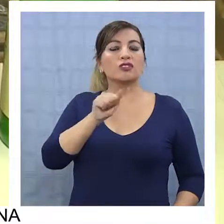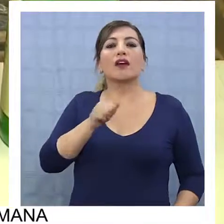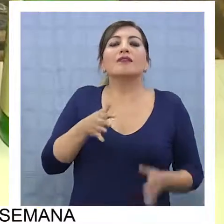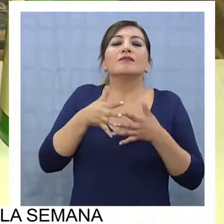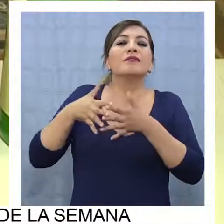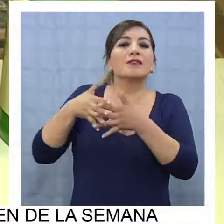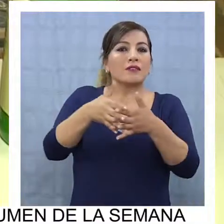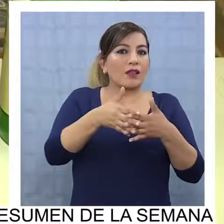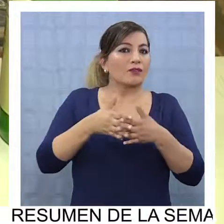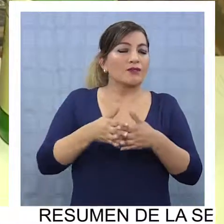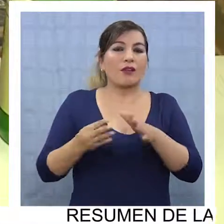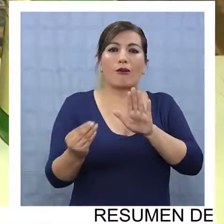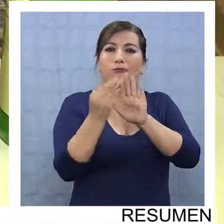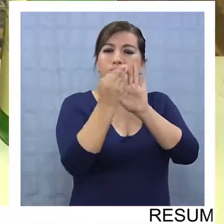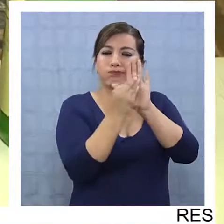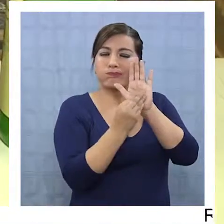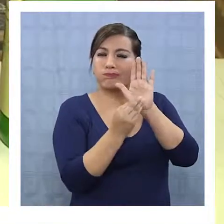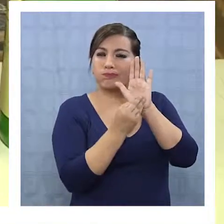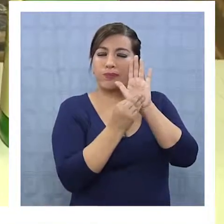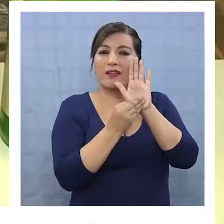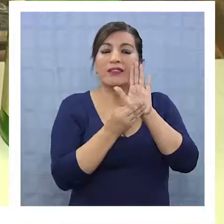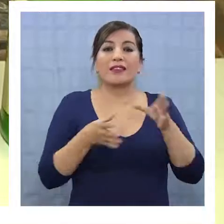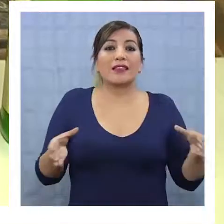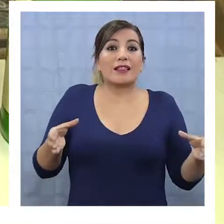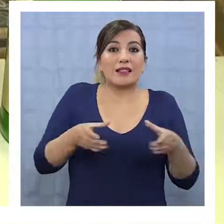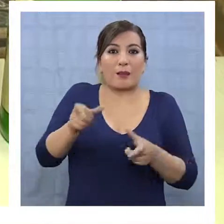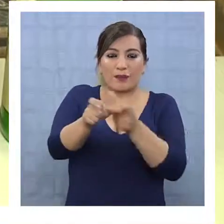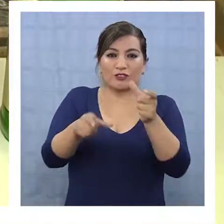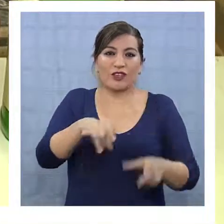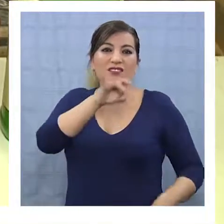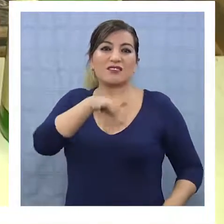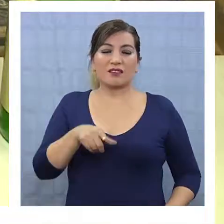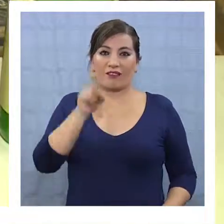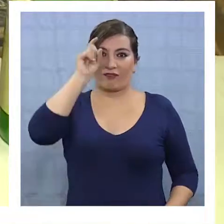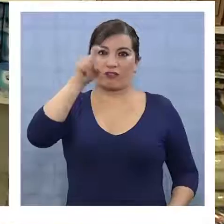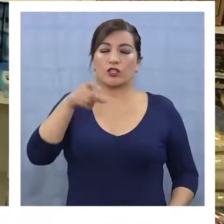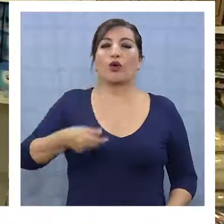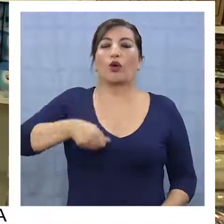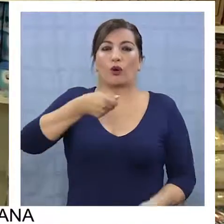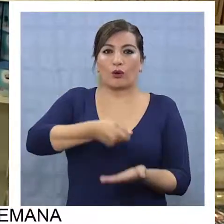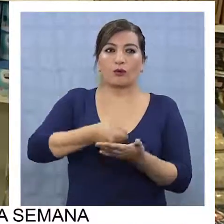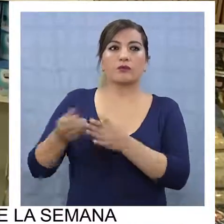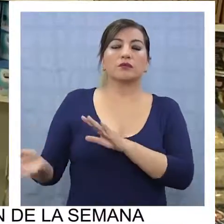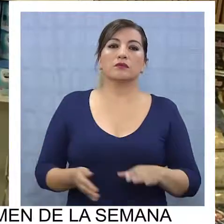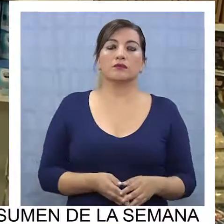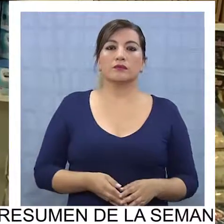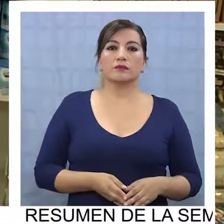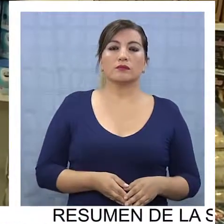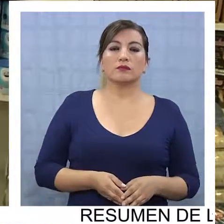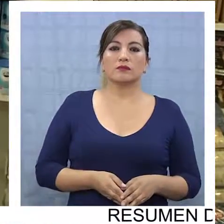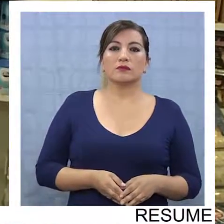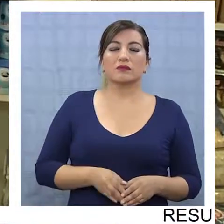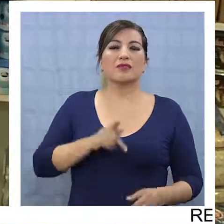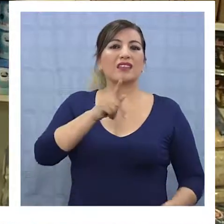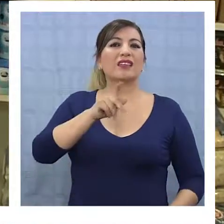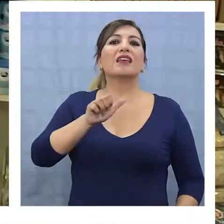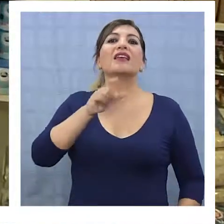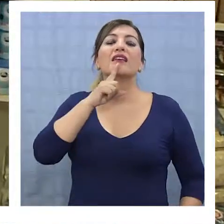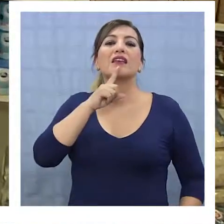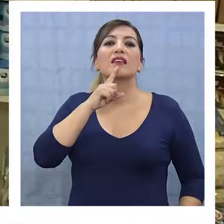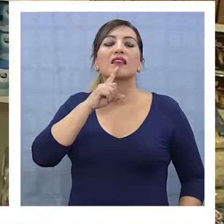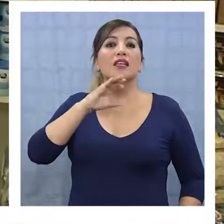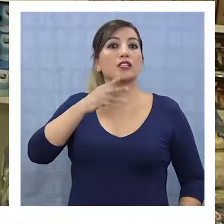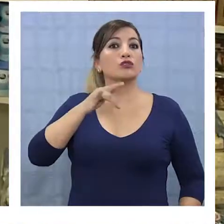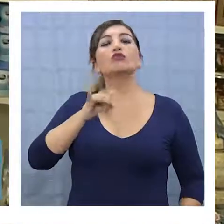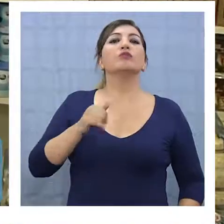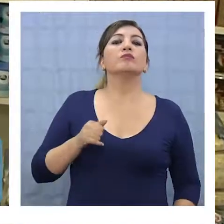Estados Unidos, ahora forman parte de la canasta alimentaria del chileno. Lo que forma parte de la canasta es el ketchup, la